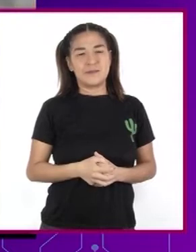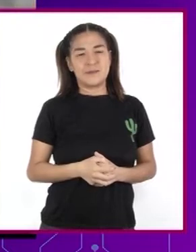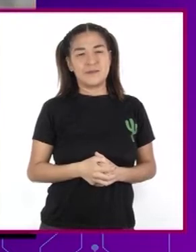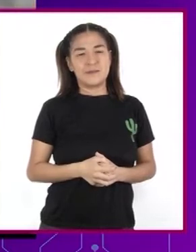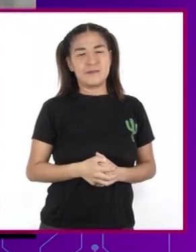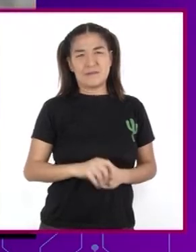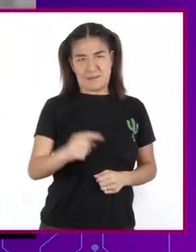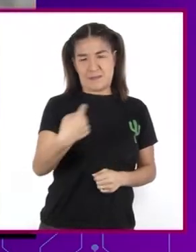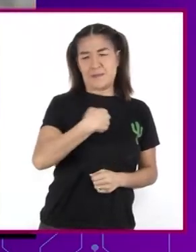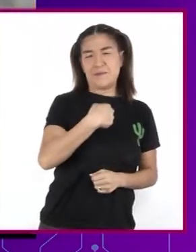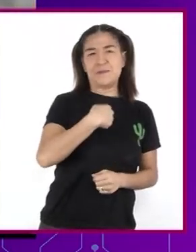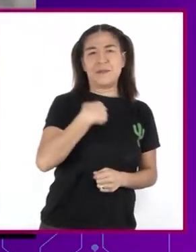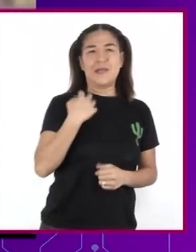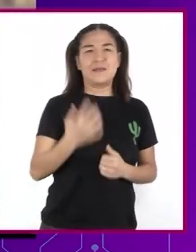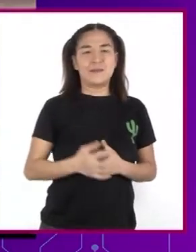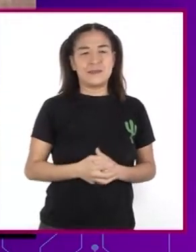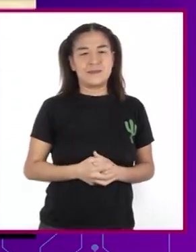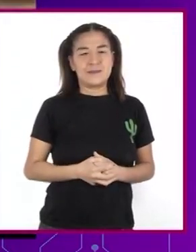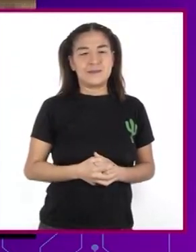Es mío